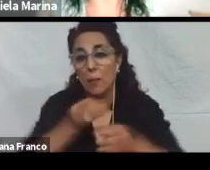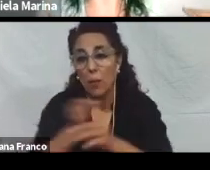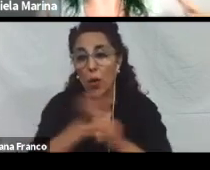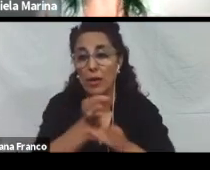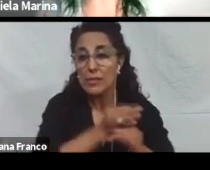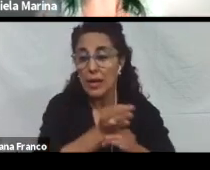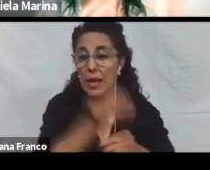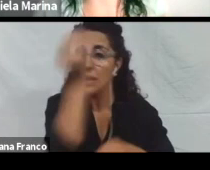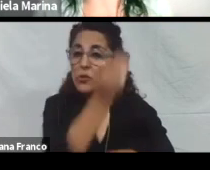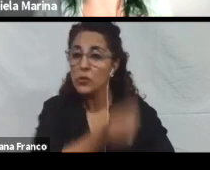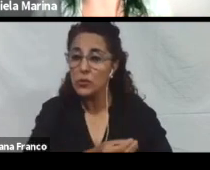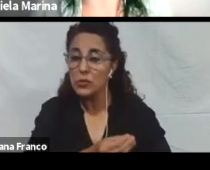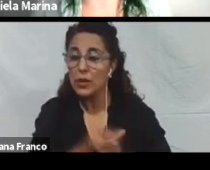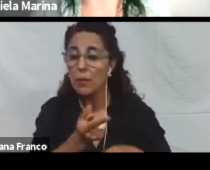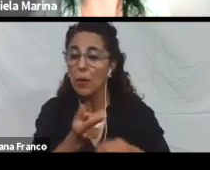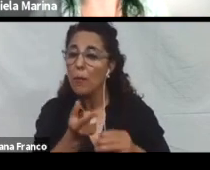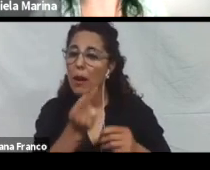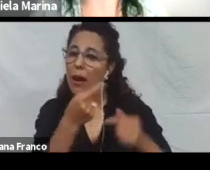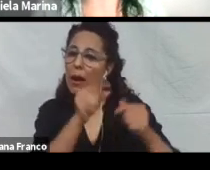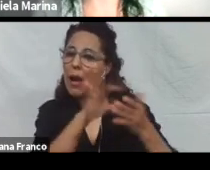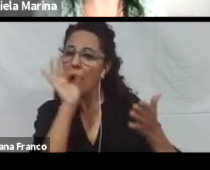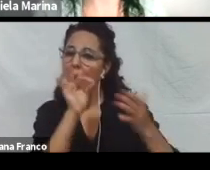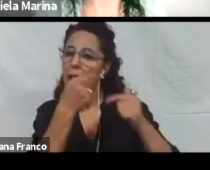o el vocabulario para clarificar mejor la información.